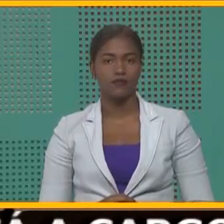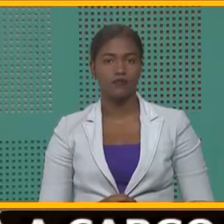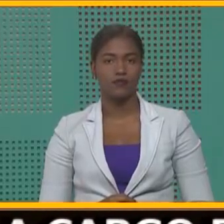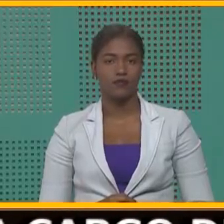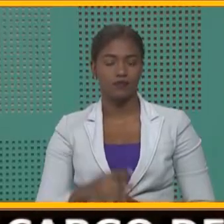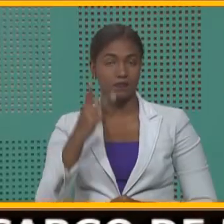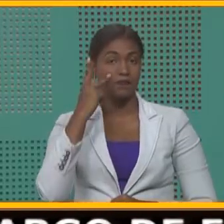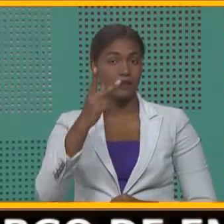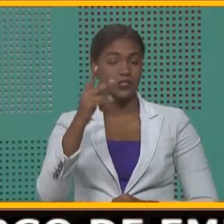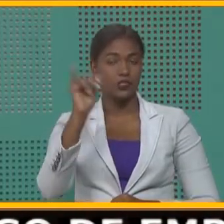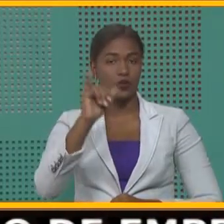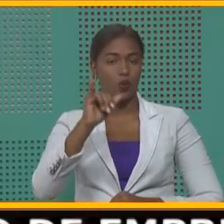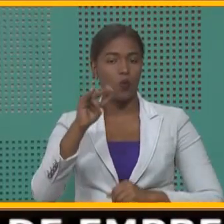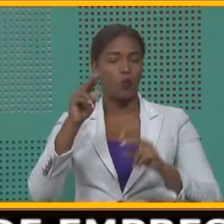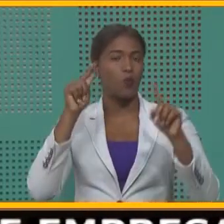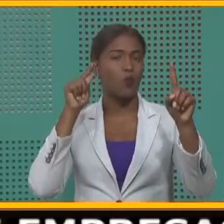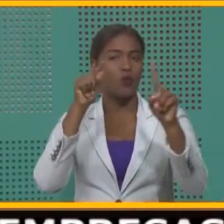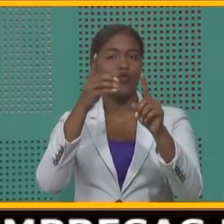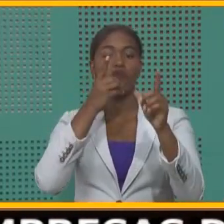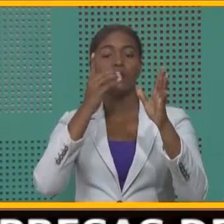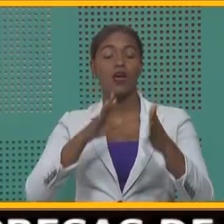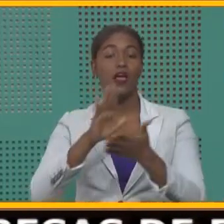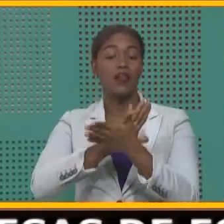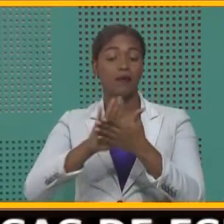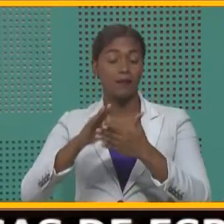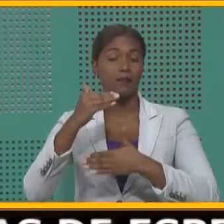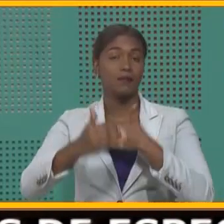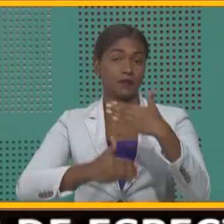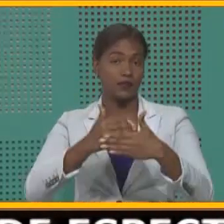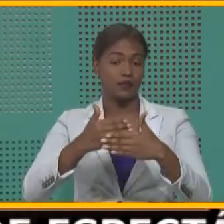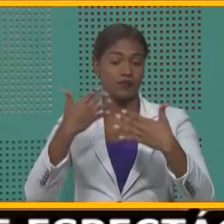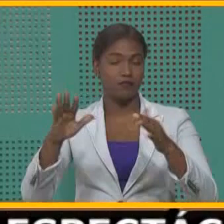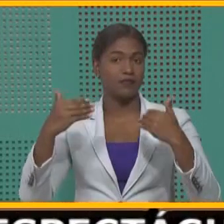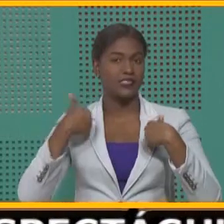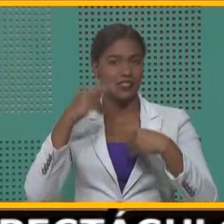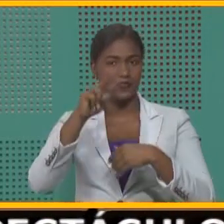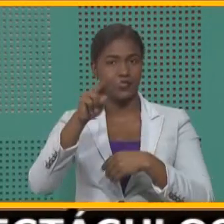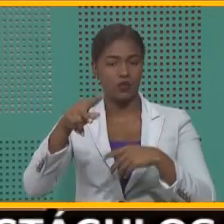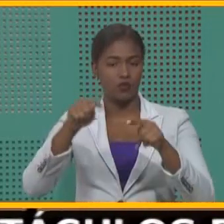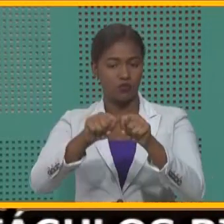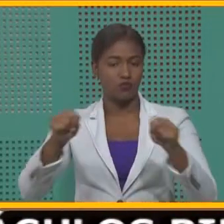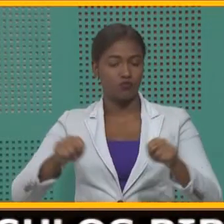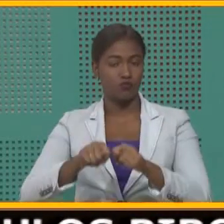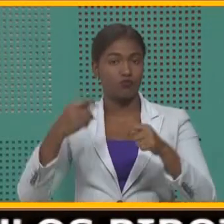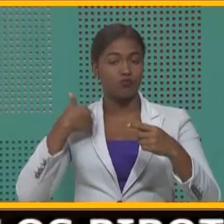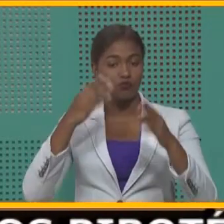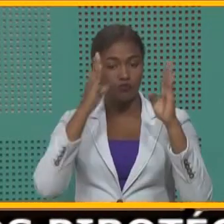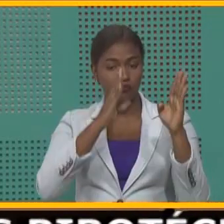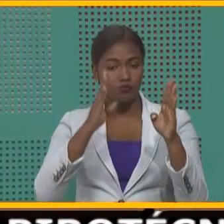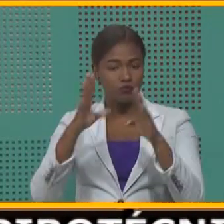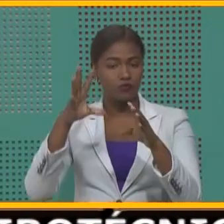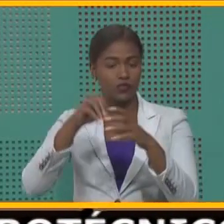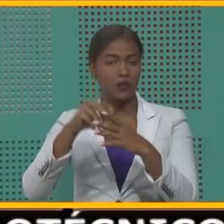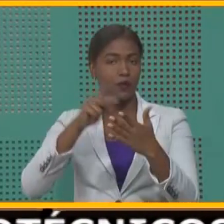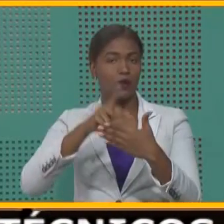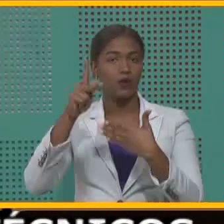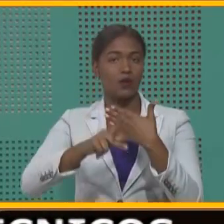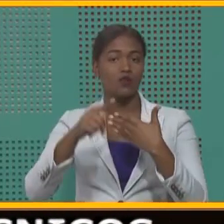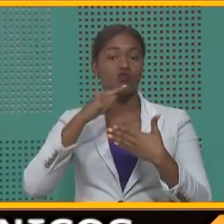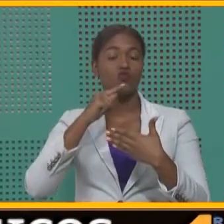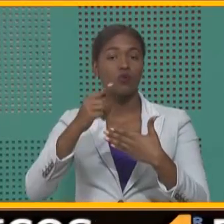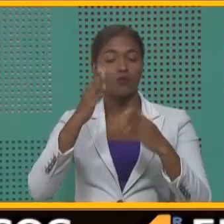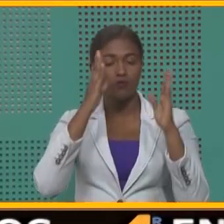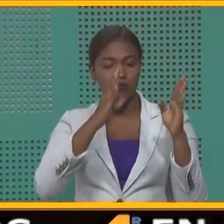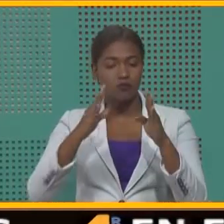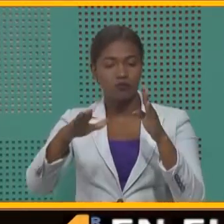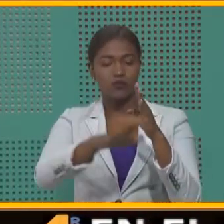Ahí lo escucharon. El Plan Dominicana Limpia avanza. Hay 22 territorios que son intervenidos mediante el programa. Son intervenidos